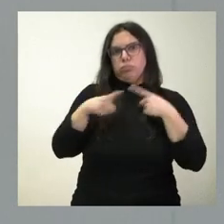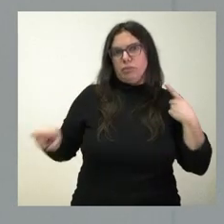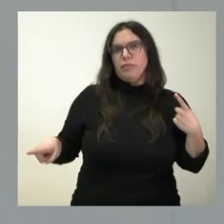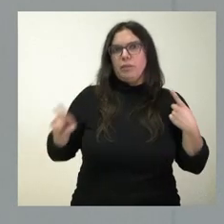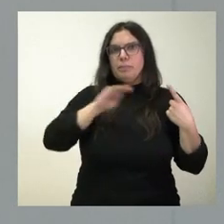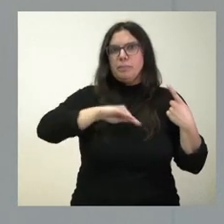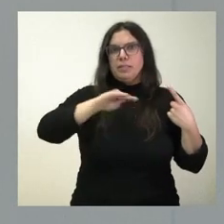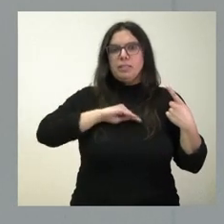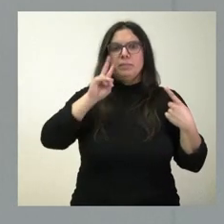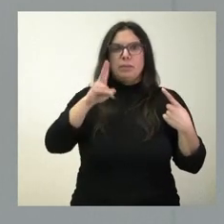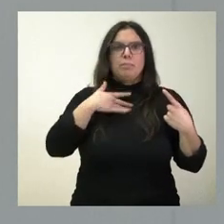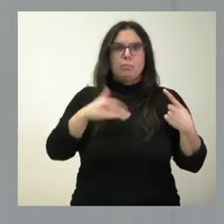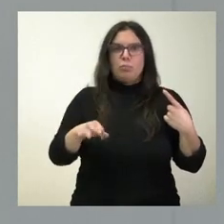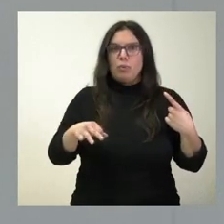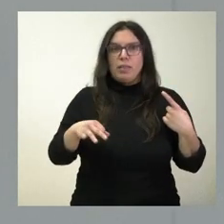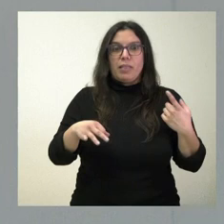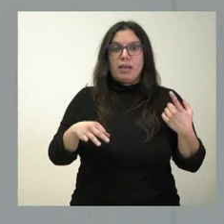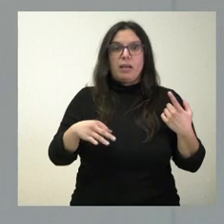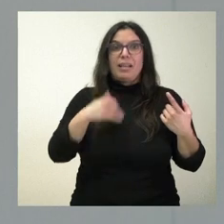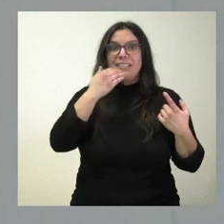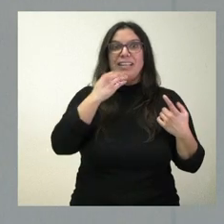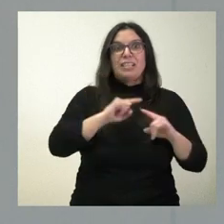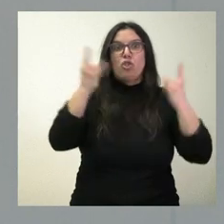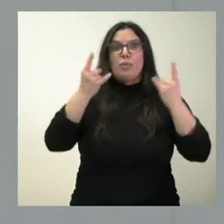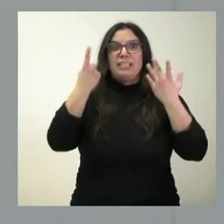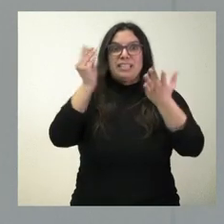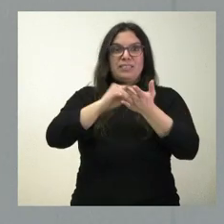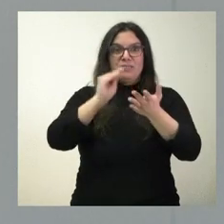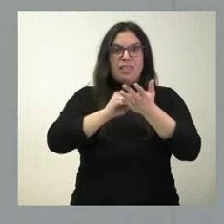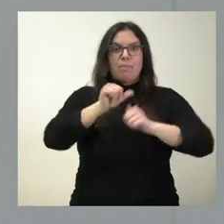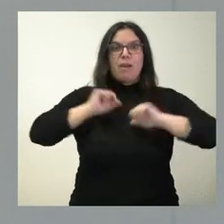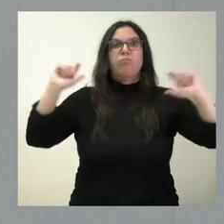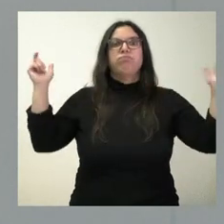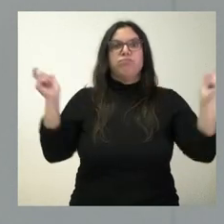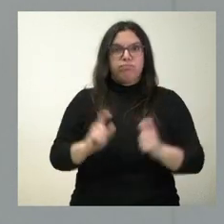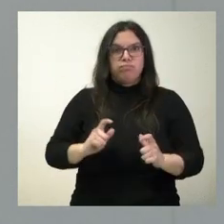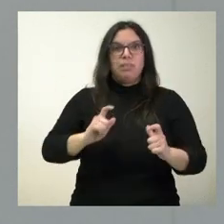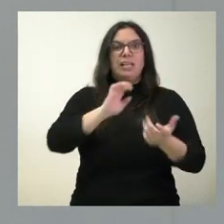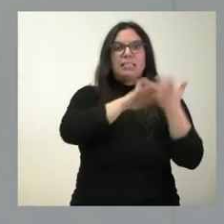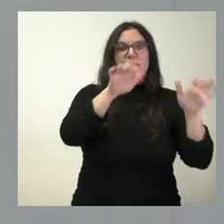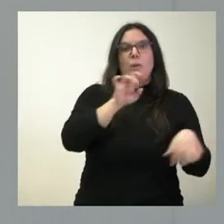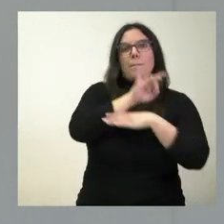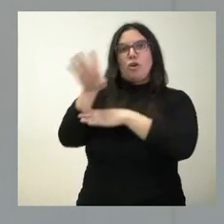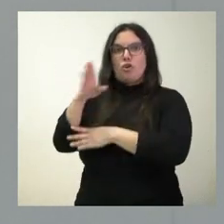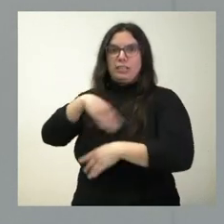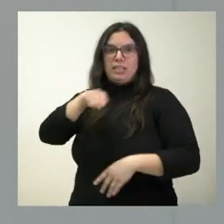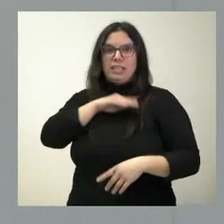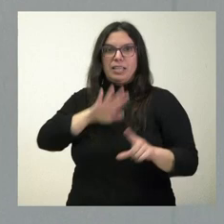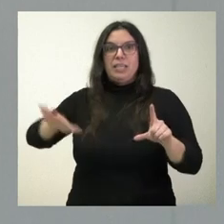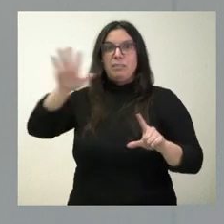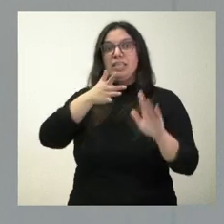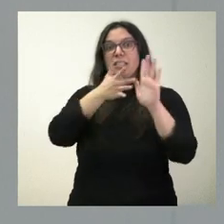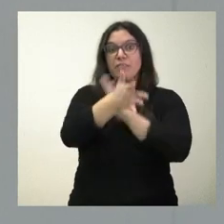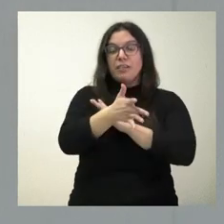Como pueden ver ustedes, prácticamente seis veces más ha bajado el paro en Castilla y León que en el conjunto nacional. Esto nos